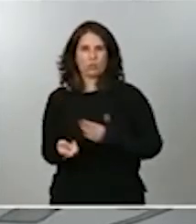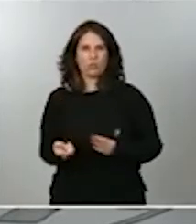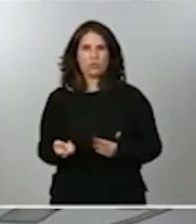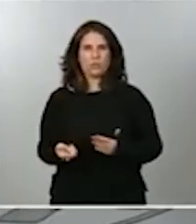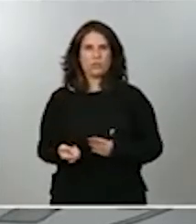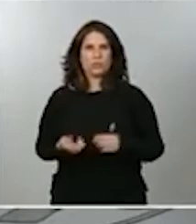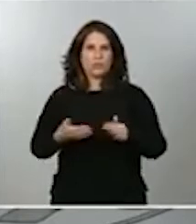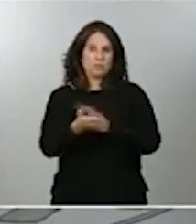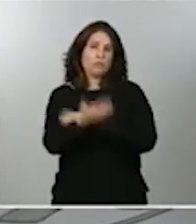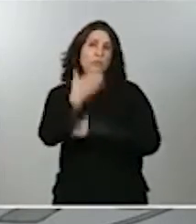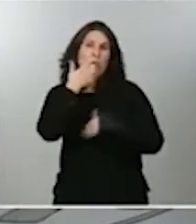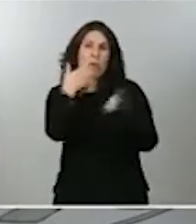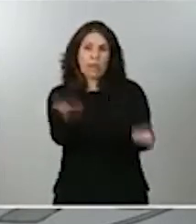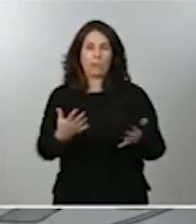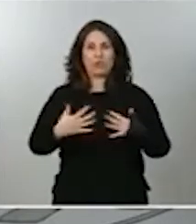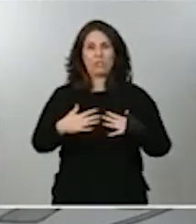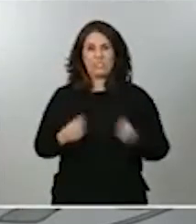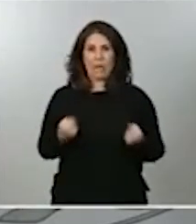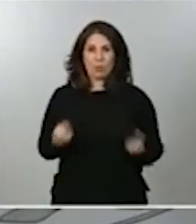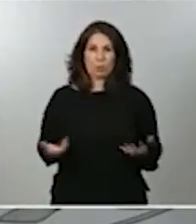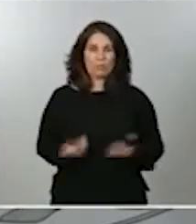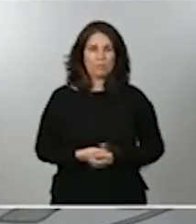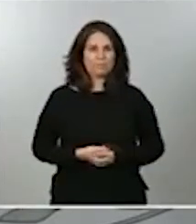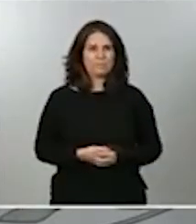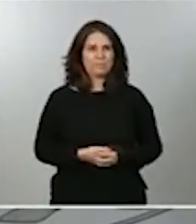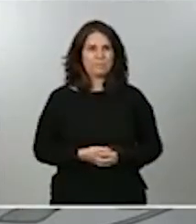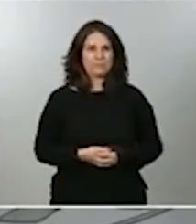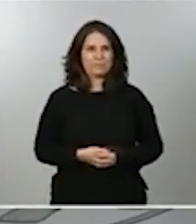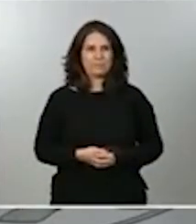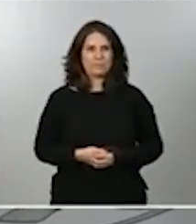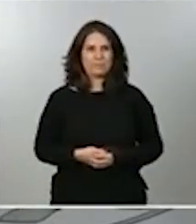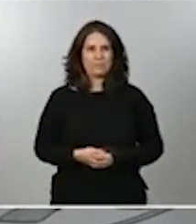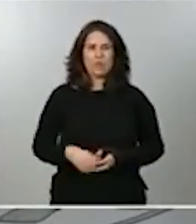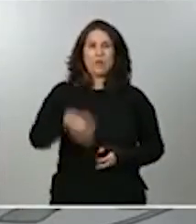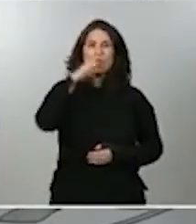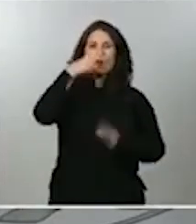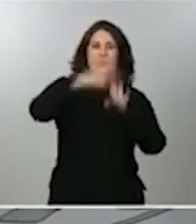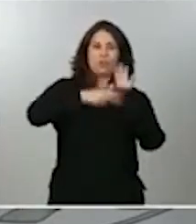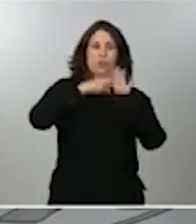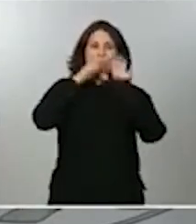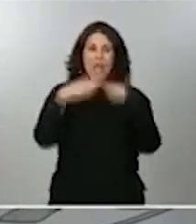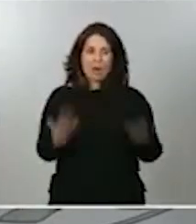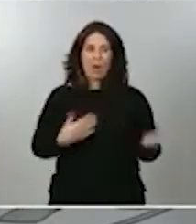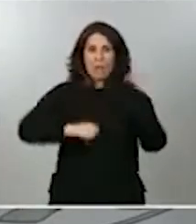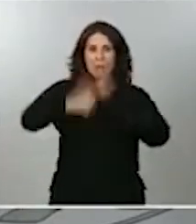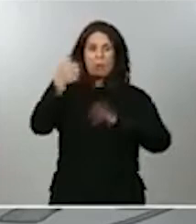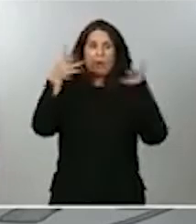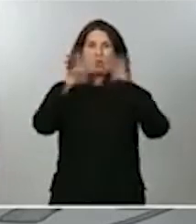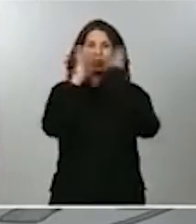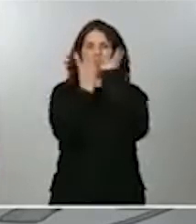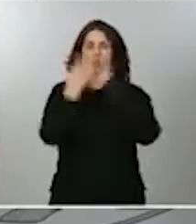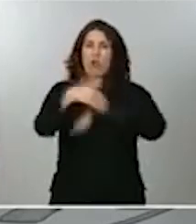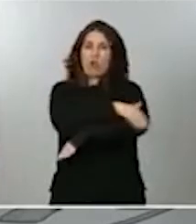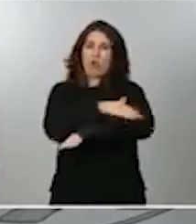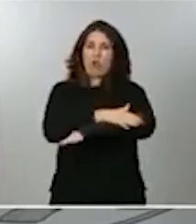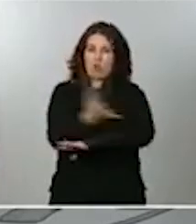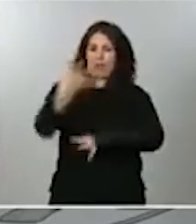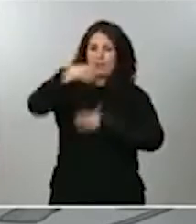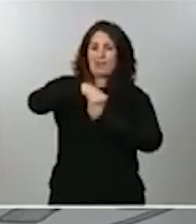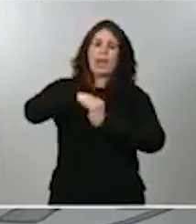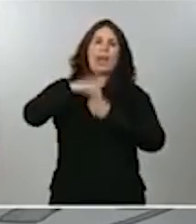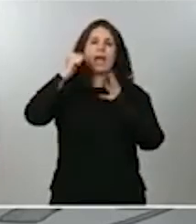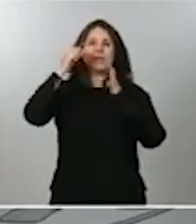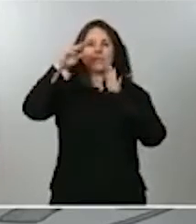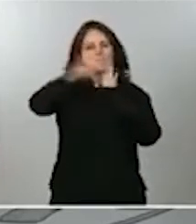de nuestros conciudadanos. Por eso, esta norma que aprueba el Consejo de Ministros incluye un conjunto de medidas de gran calao que